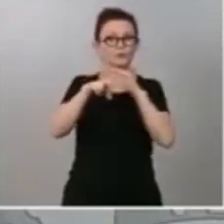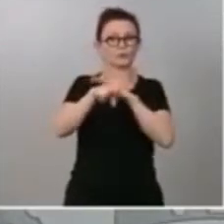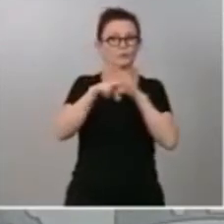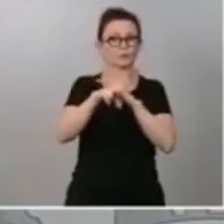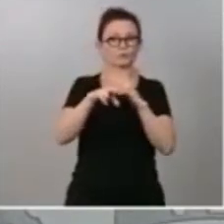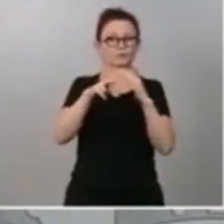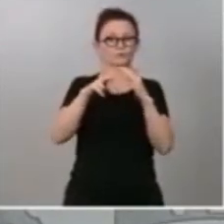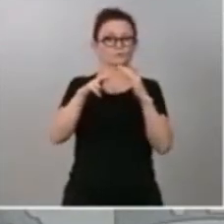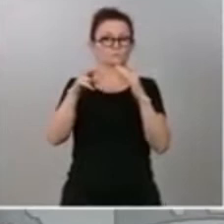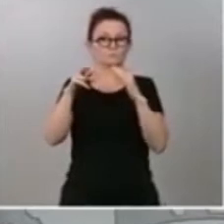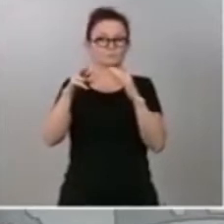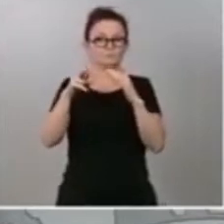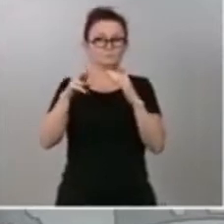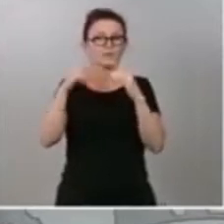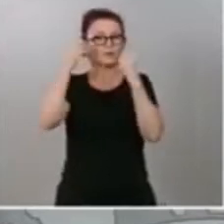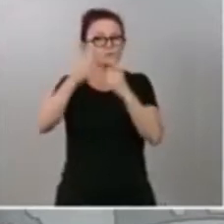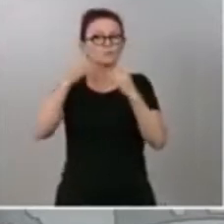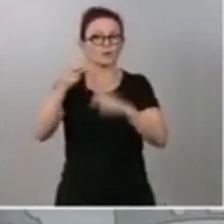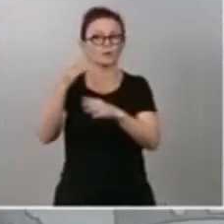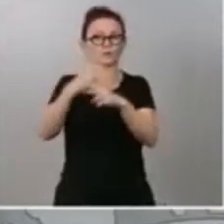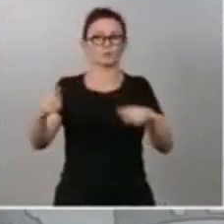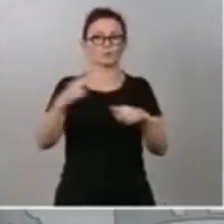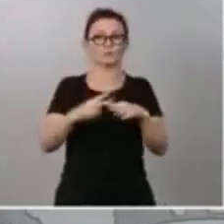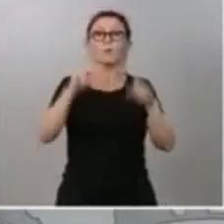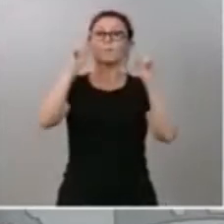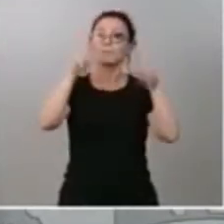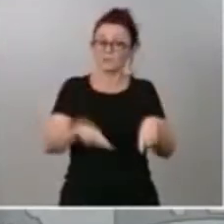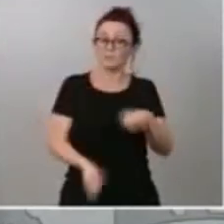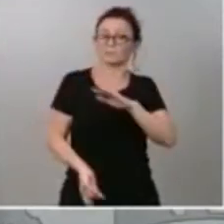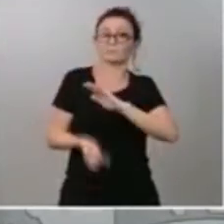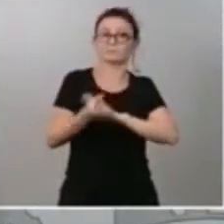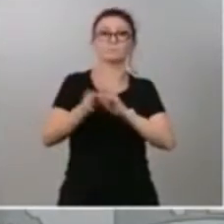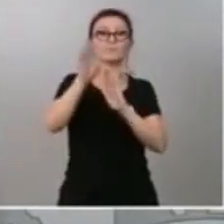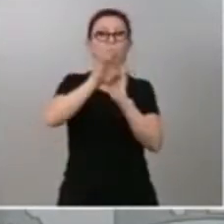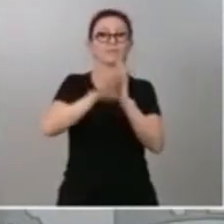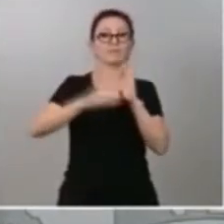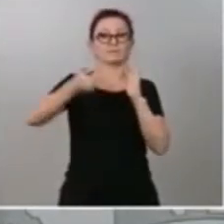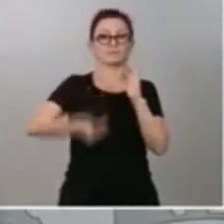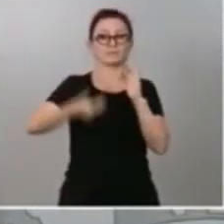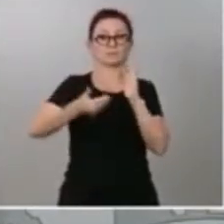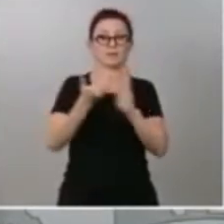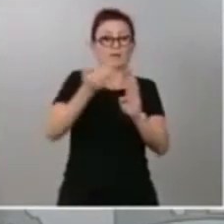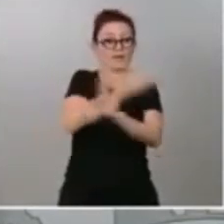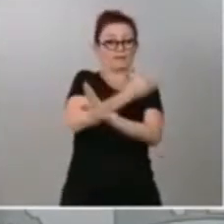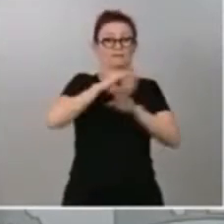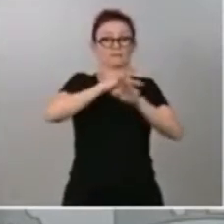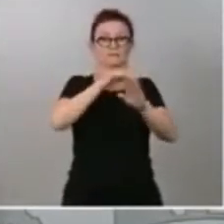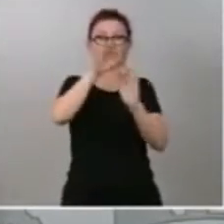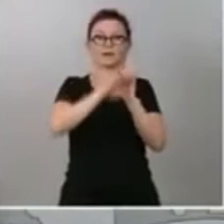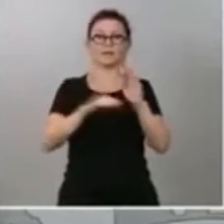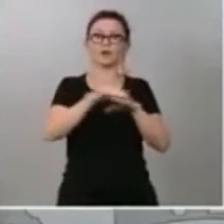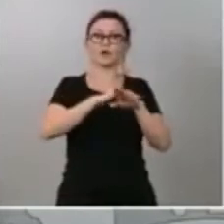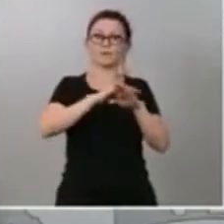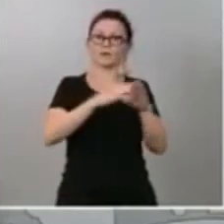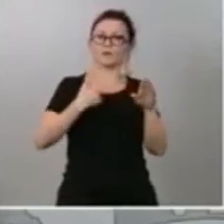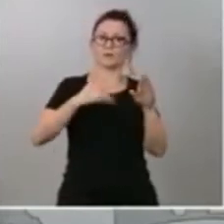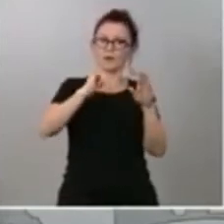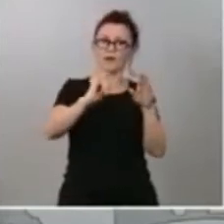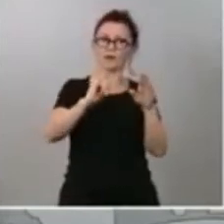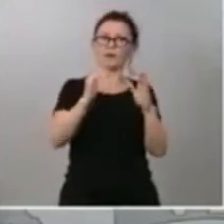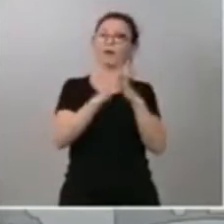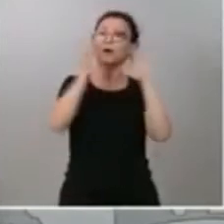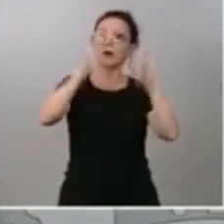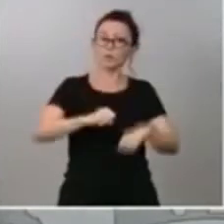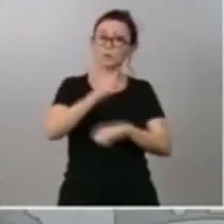hemos podido desarrollar en este tiempo importantes medidas que figuraban ya en la agenda del gobierno, que figuraban en nuestros acuerdos de investidura e incluso